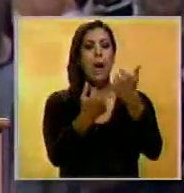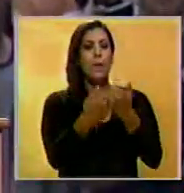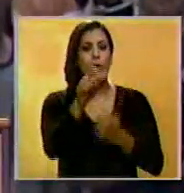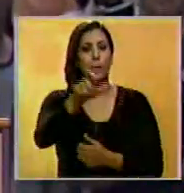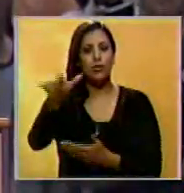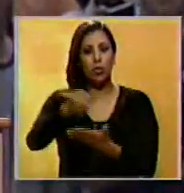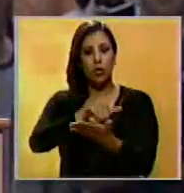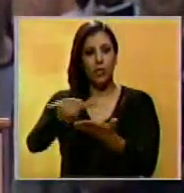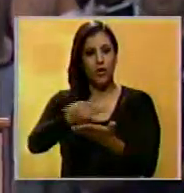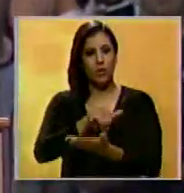los neoyorquinos.